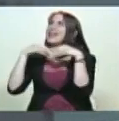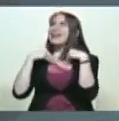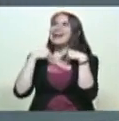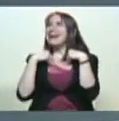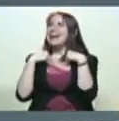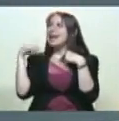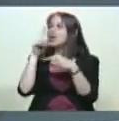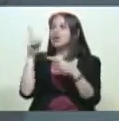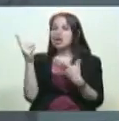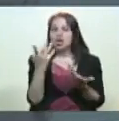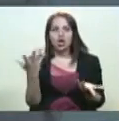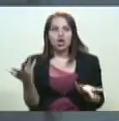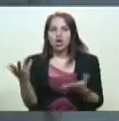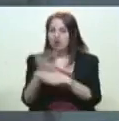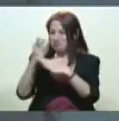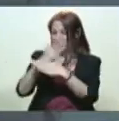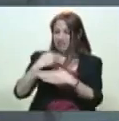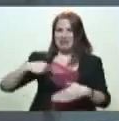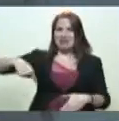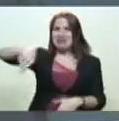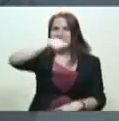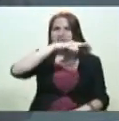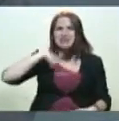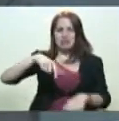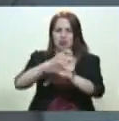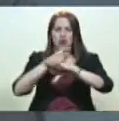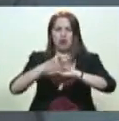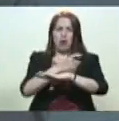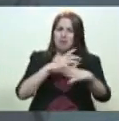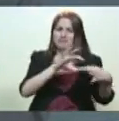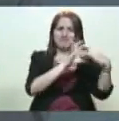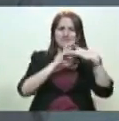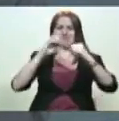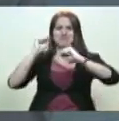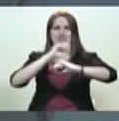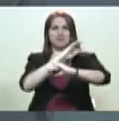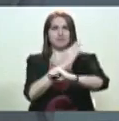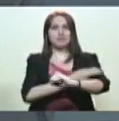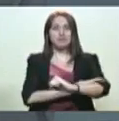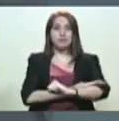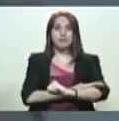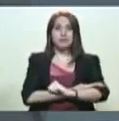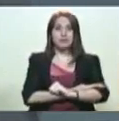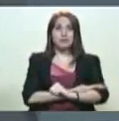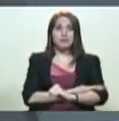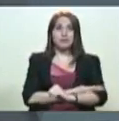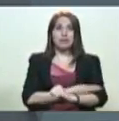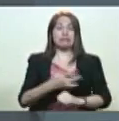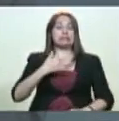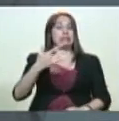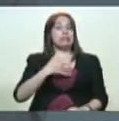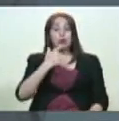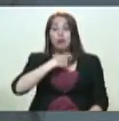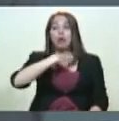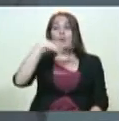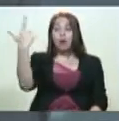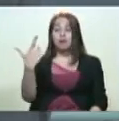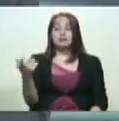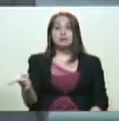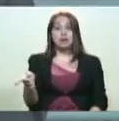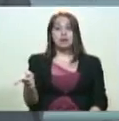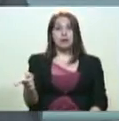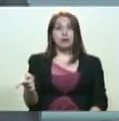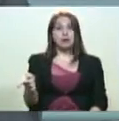es compartida ni siquiera por todos los gobiernos coaligados contra Venezuela. Hay sentido de la vergüenza en